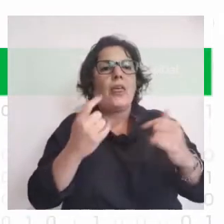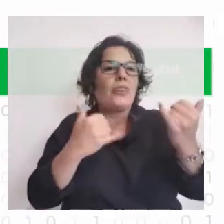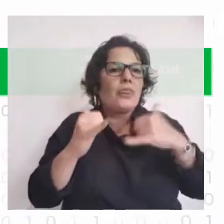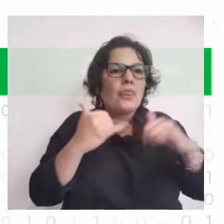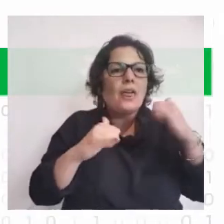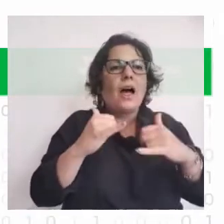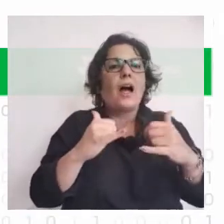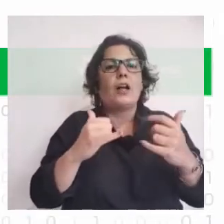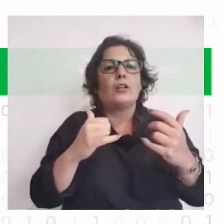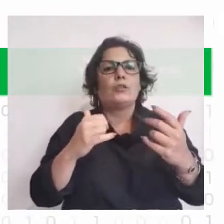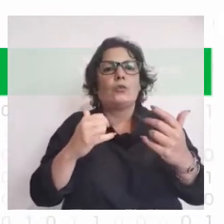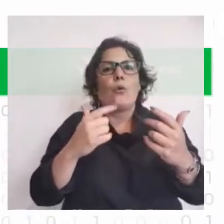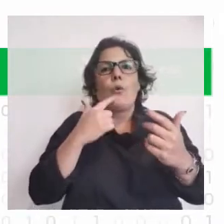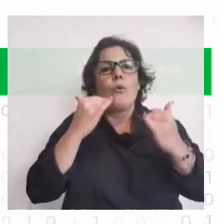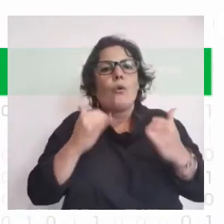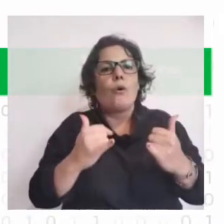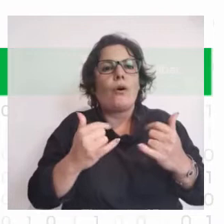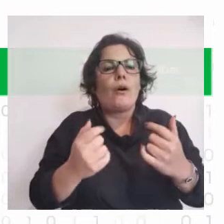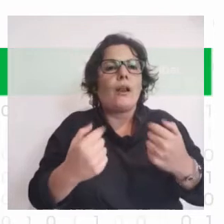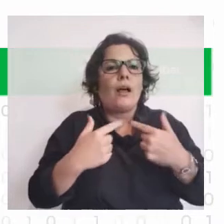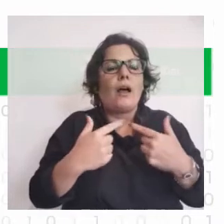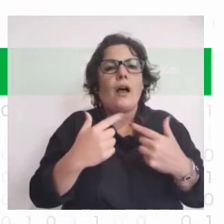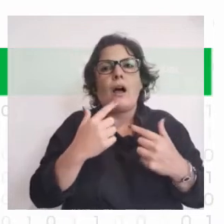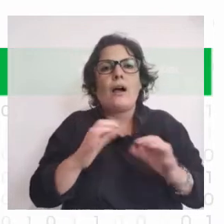técnico no nos llevaría a hacer también que nada.